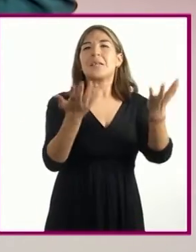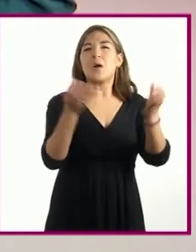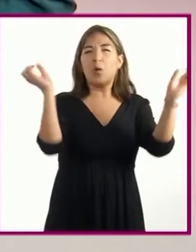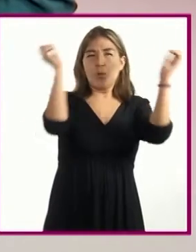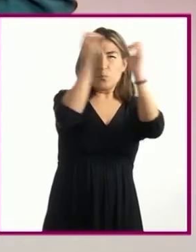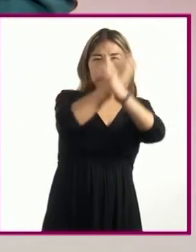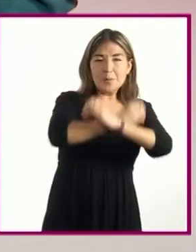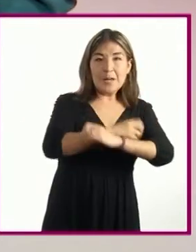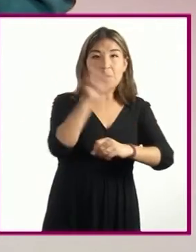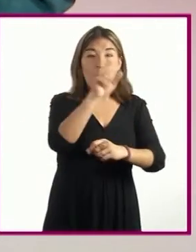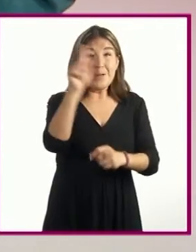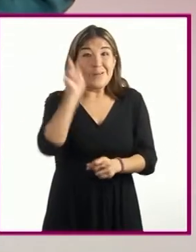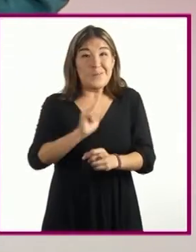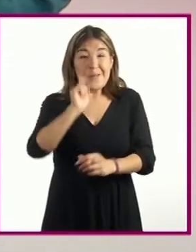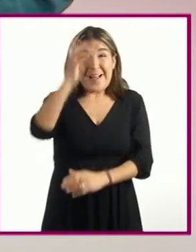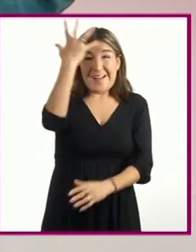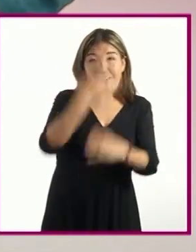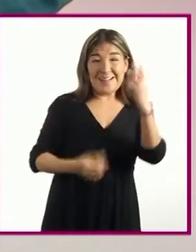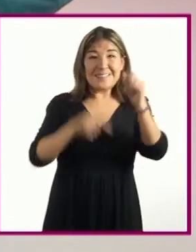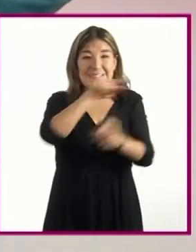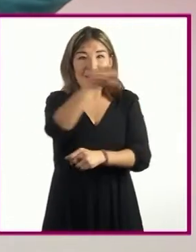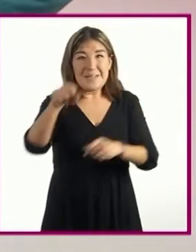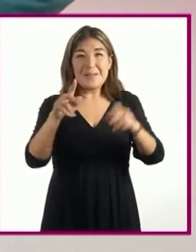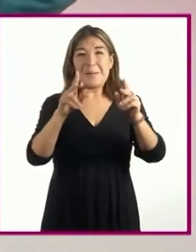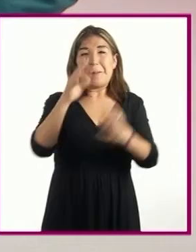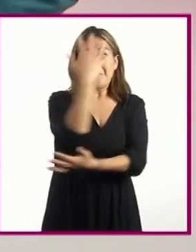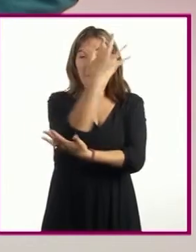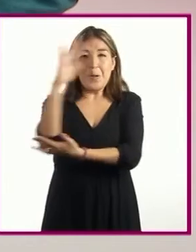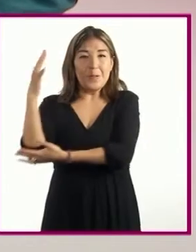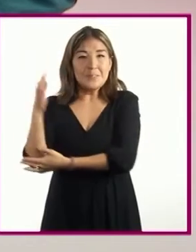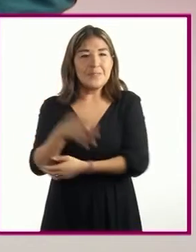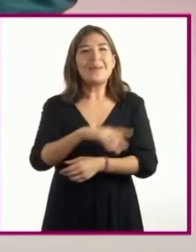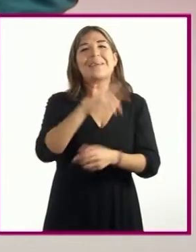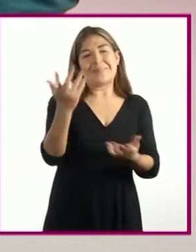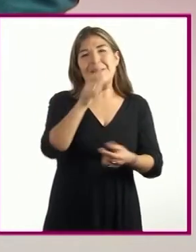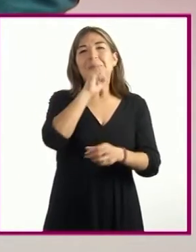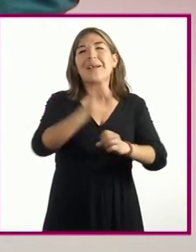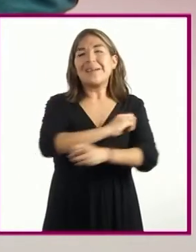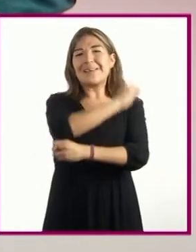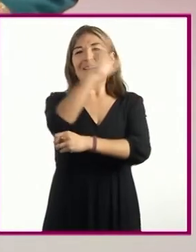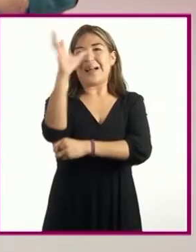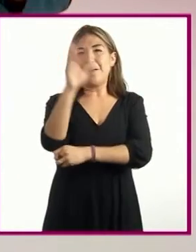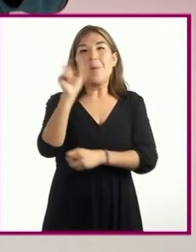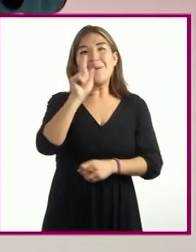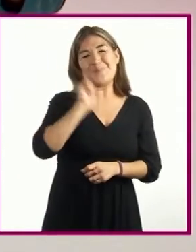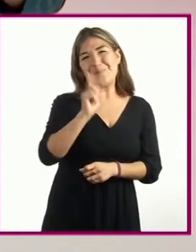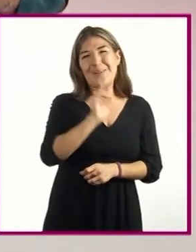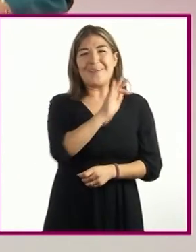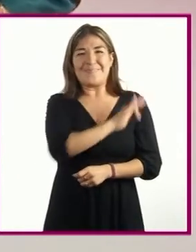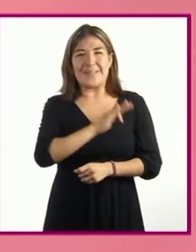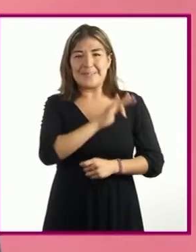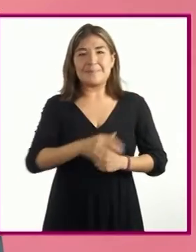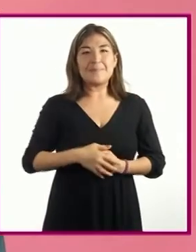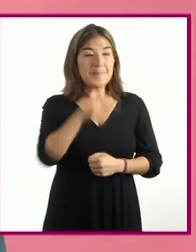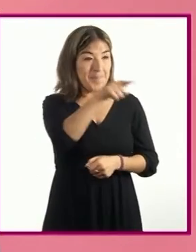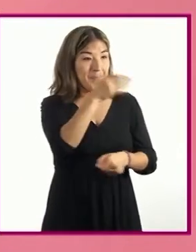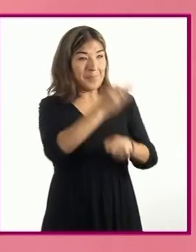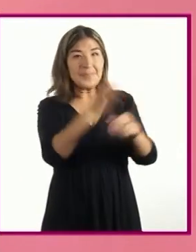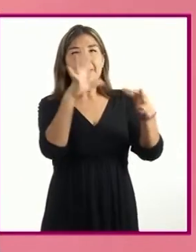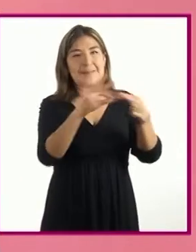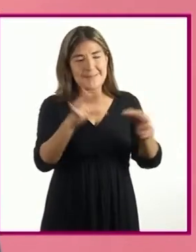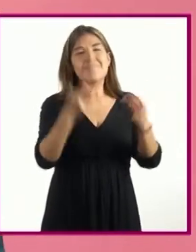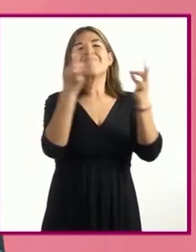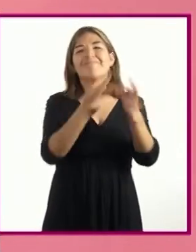cuando Blancanieves escapa por el bosque y, claro, cuando hay momentos felices. Lo que mencionaste es